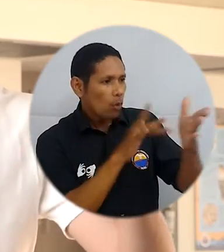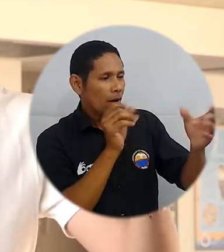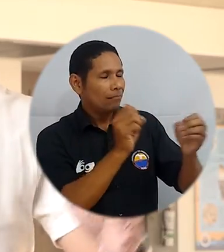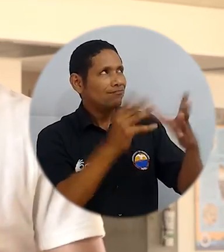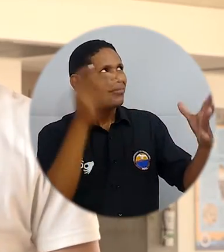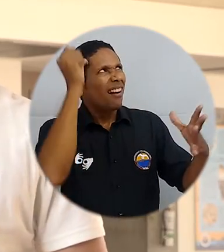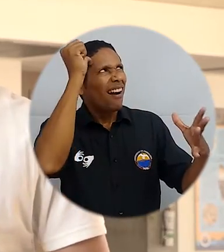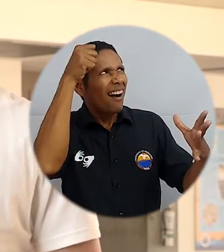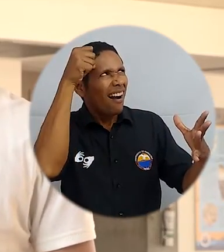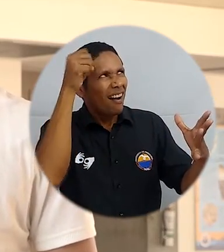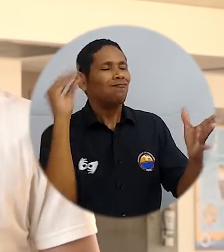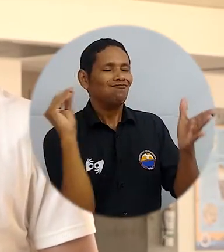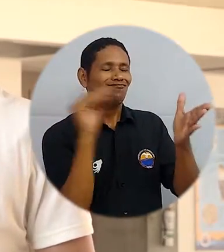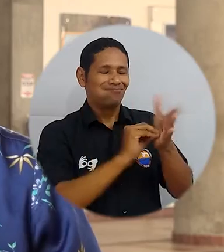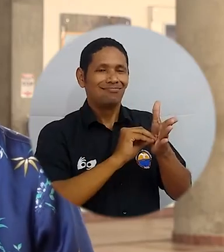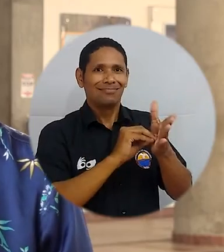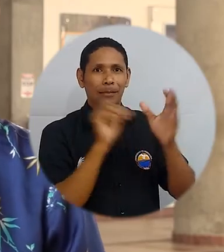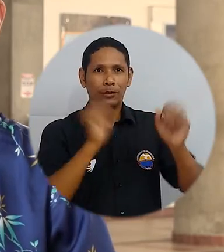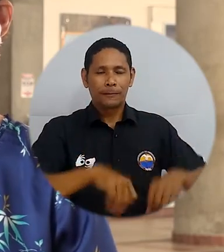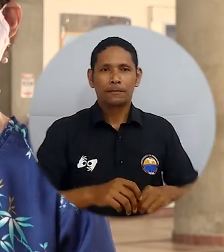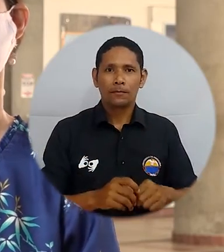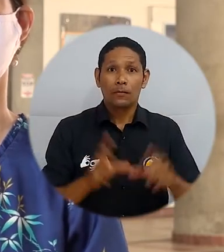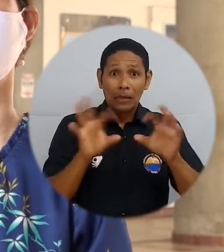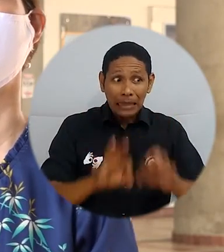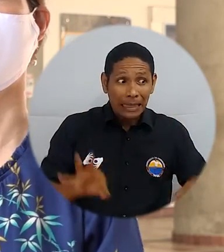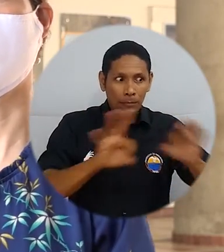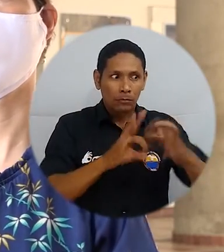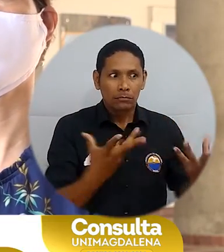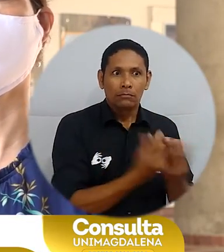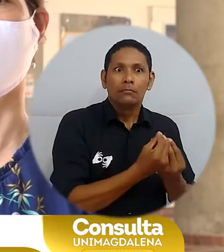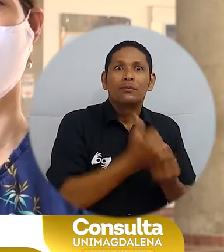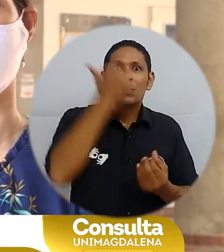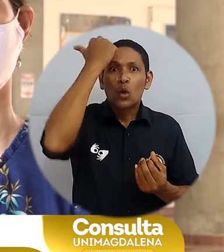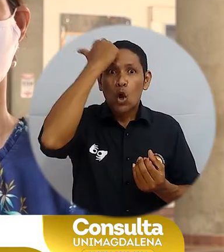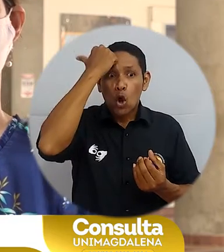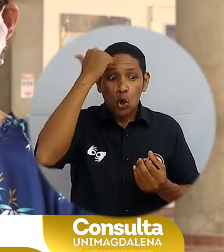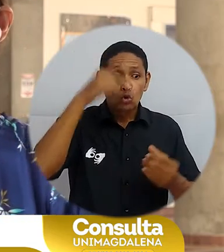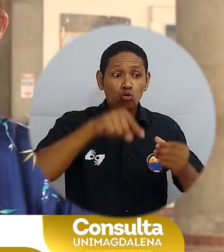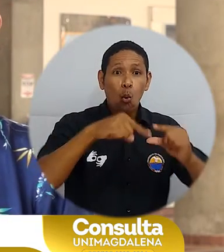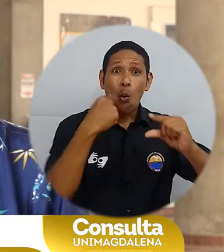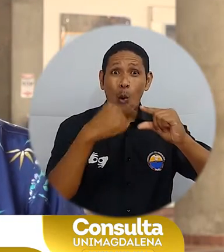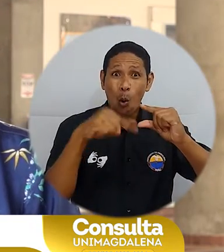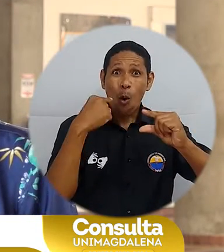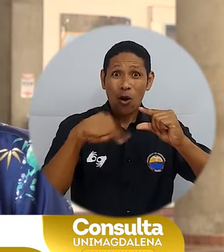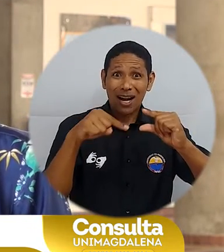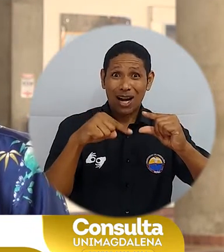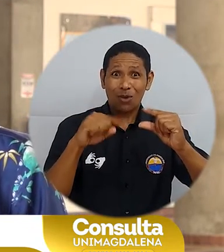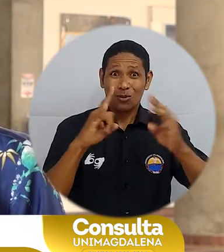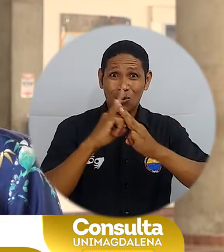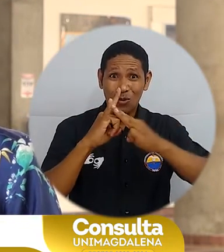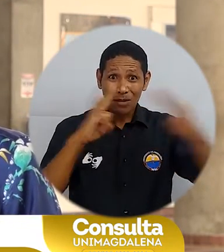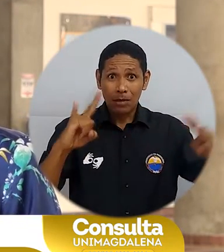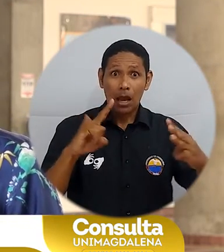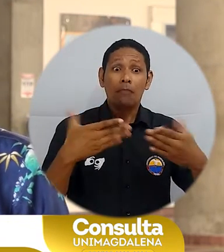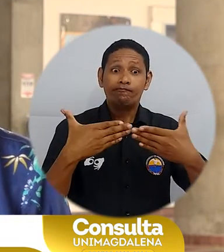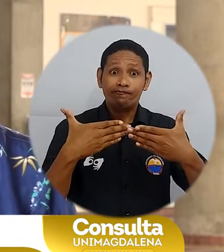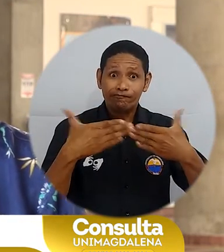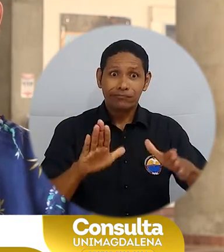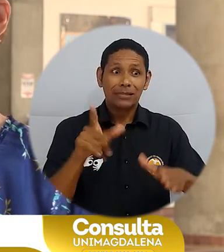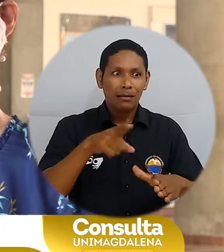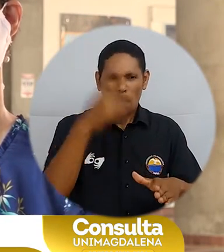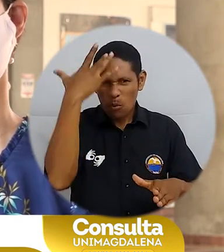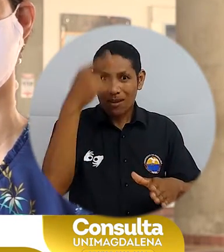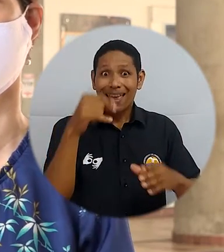habilitada para el proceso de consulta. Es importante que los docentes tengan activo su correo institucional